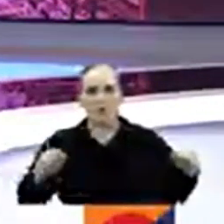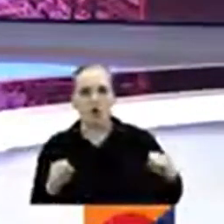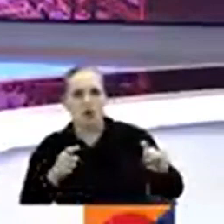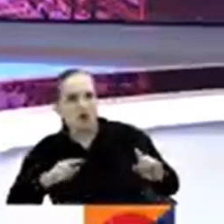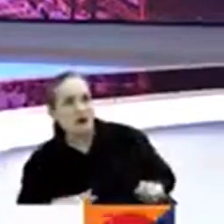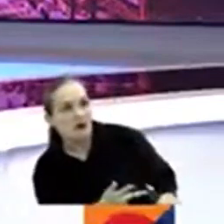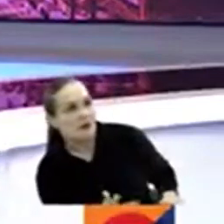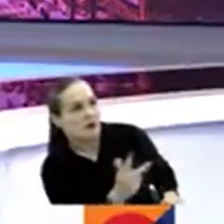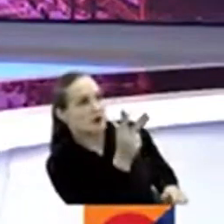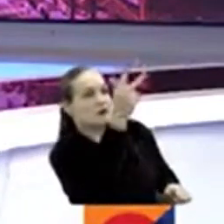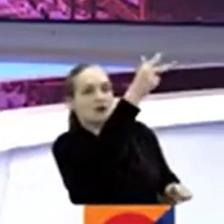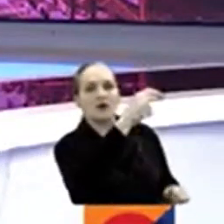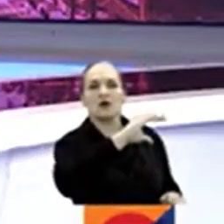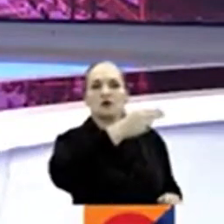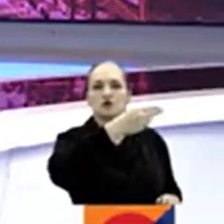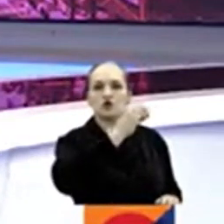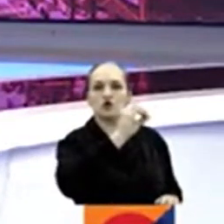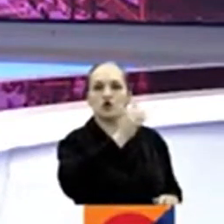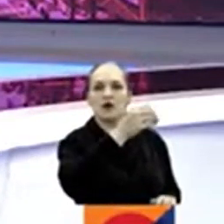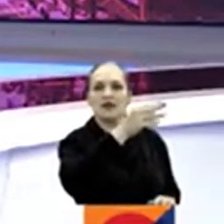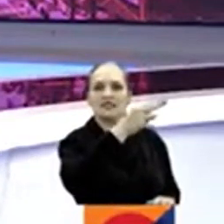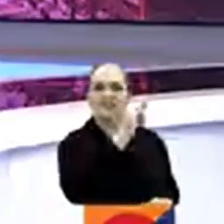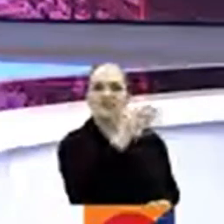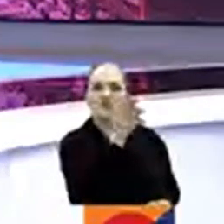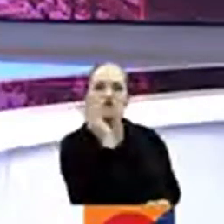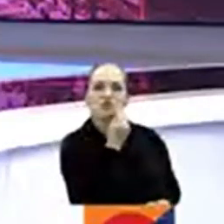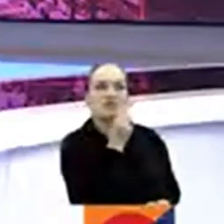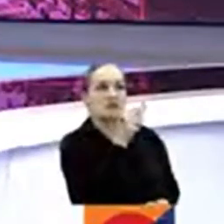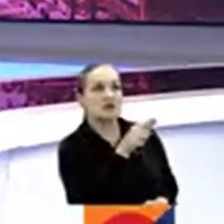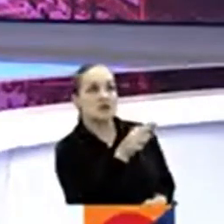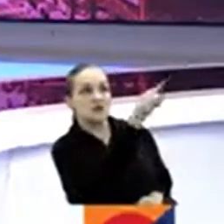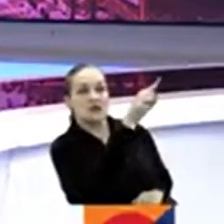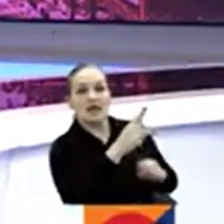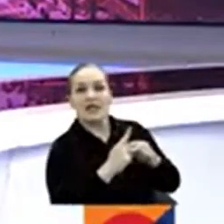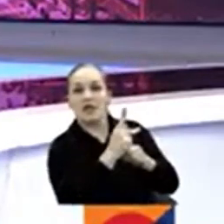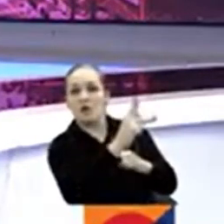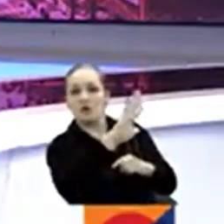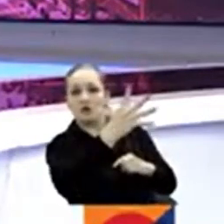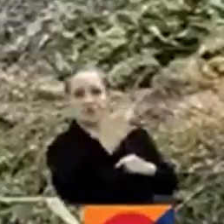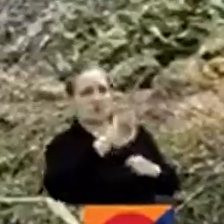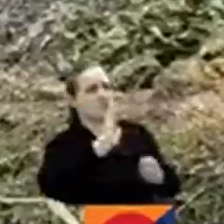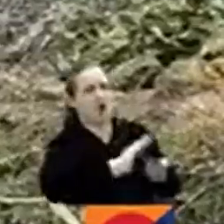El deslizamiento ocurrió en el kilómetro 5 de la carretera. A esta hora, la vía está habilitada.